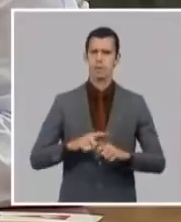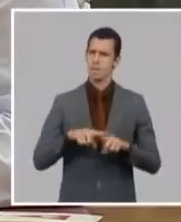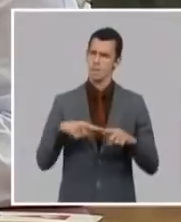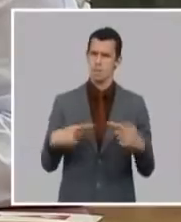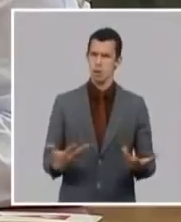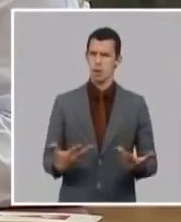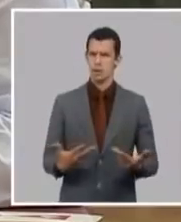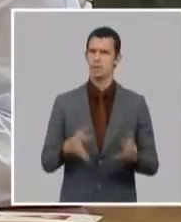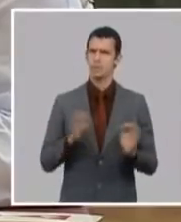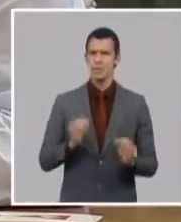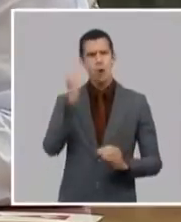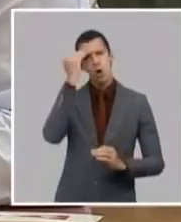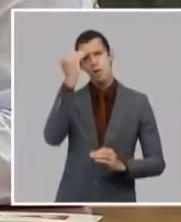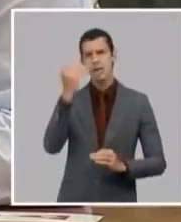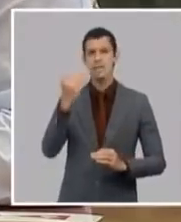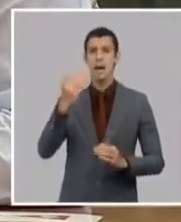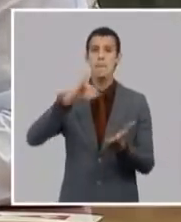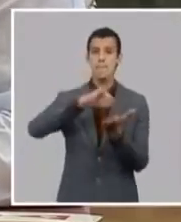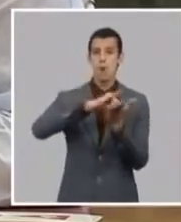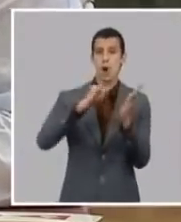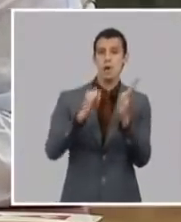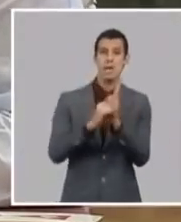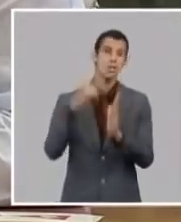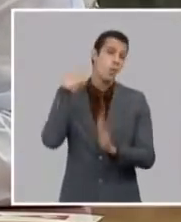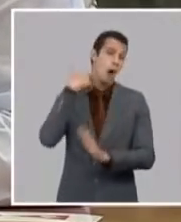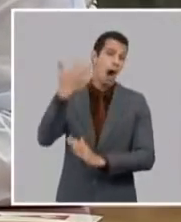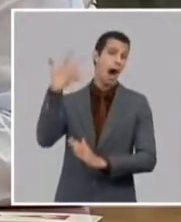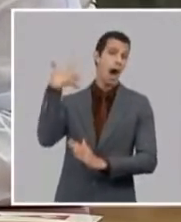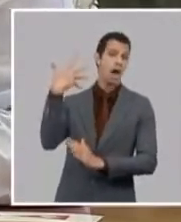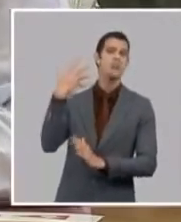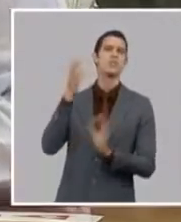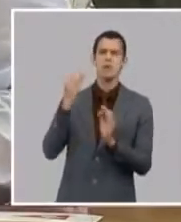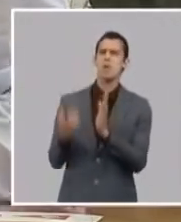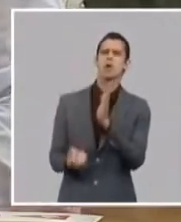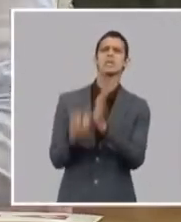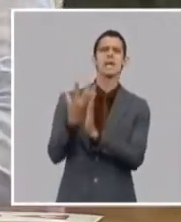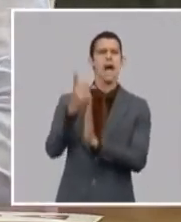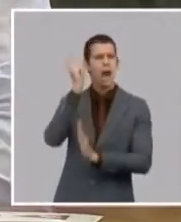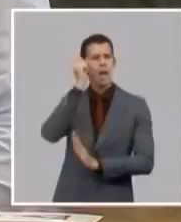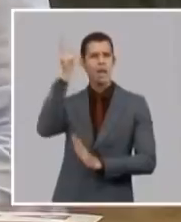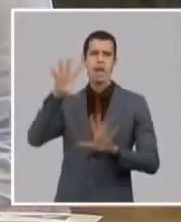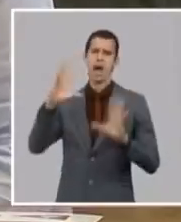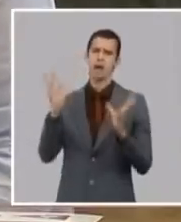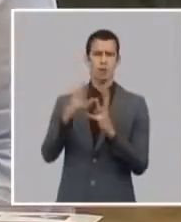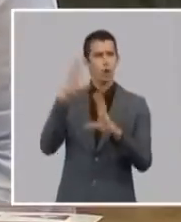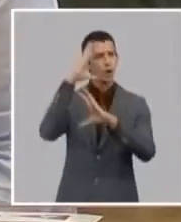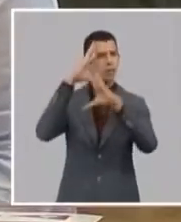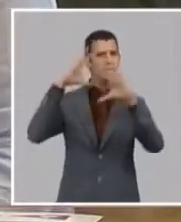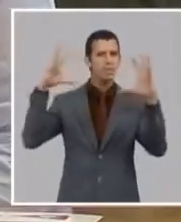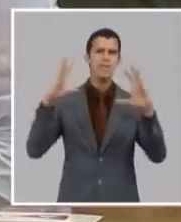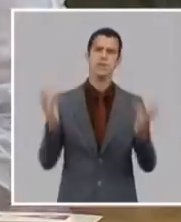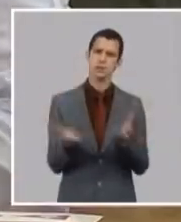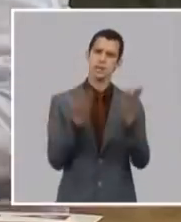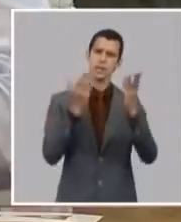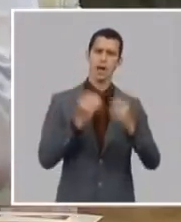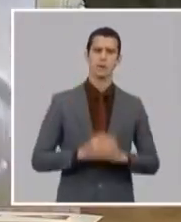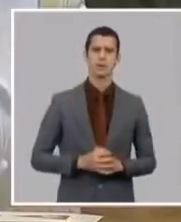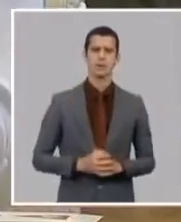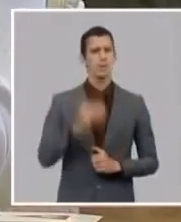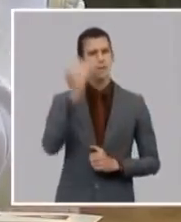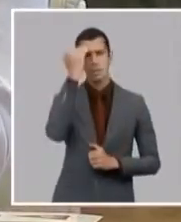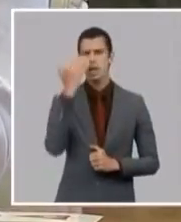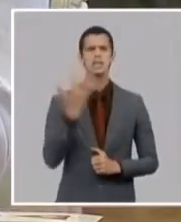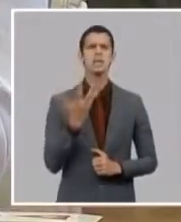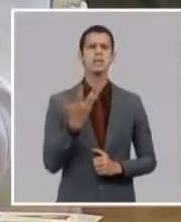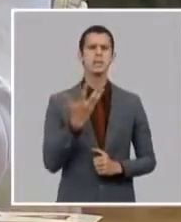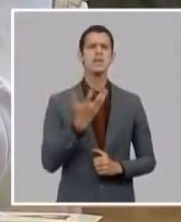obra social una obra de la revolución una conquista de la revolución que ha sido el desarrollo científico tecnológico a partir de la idea visionaria